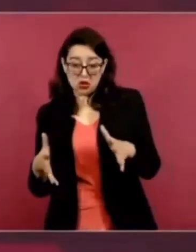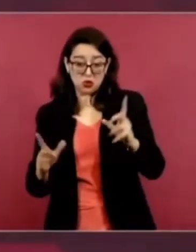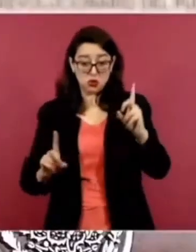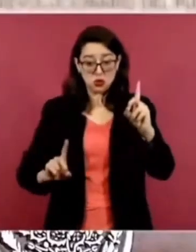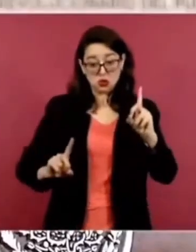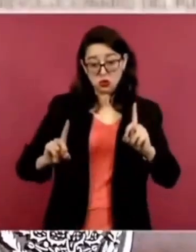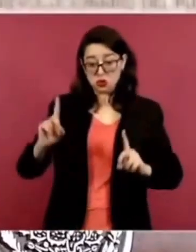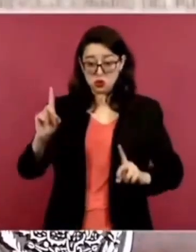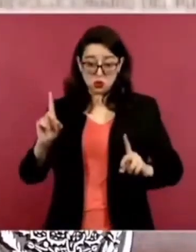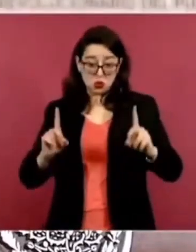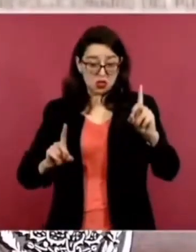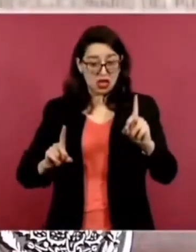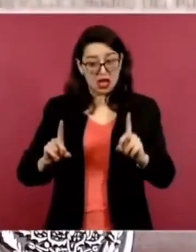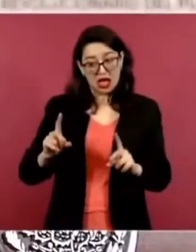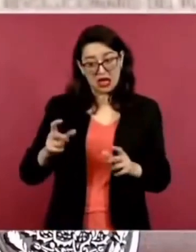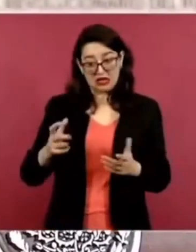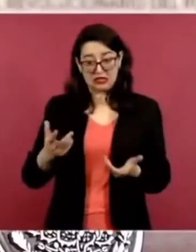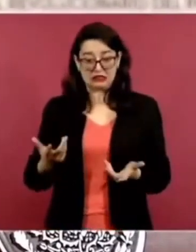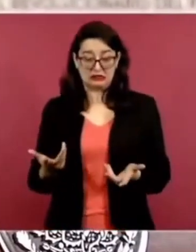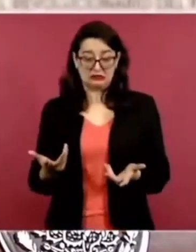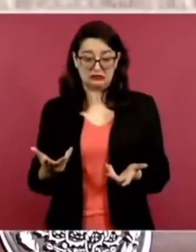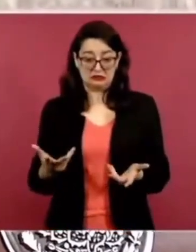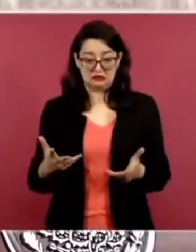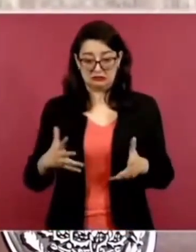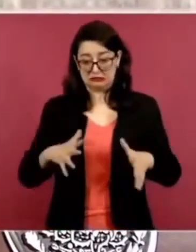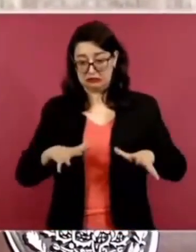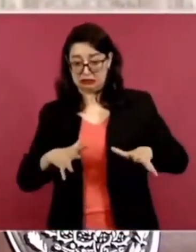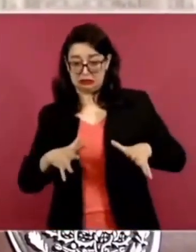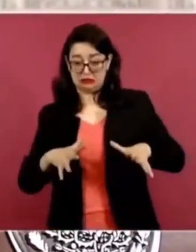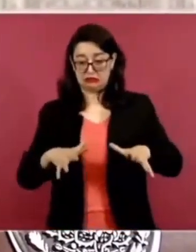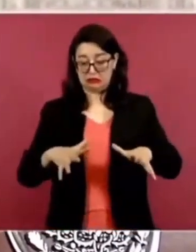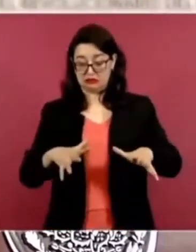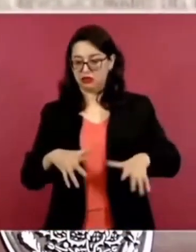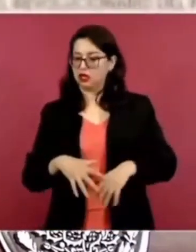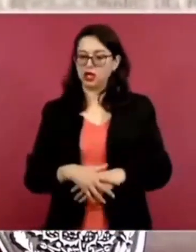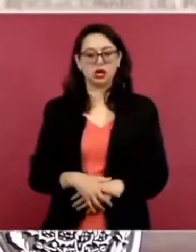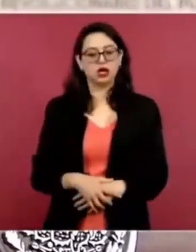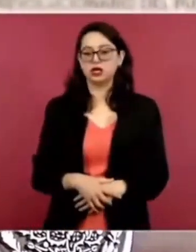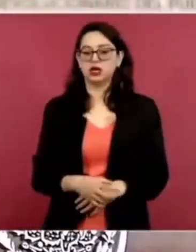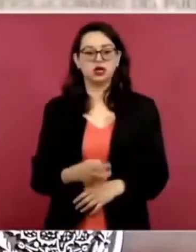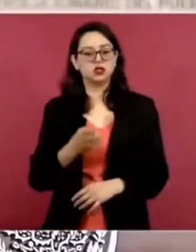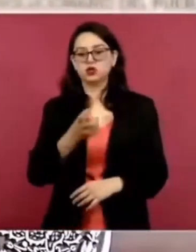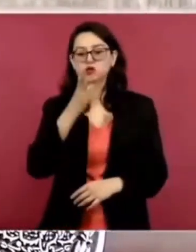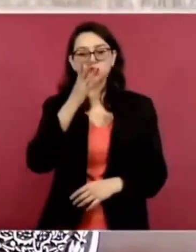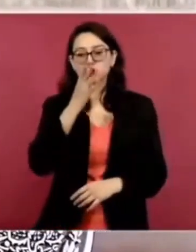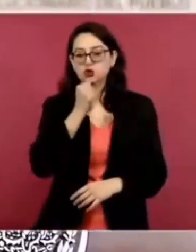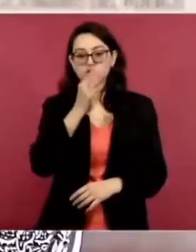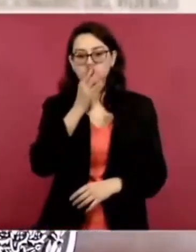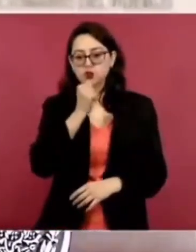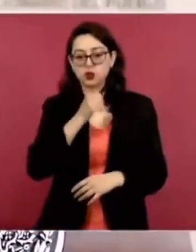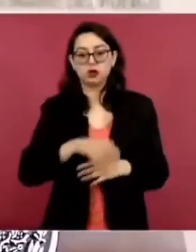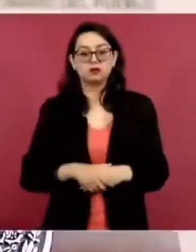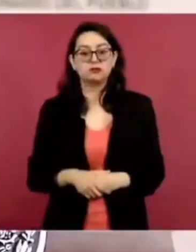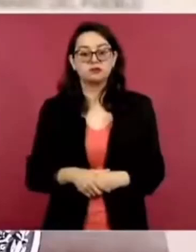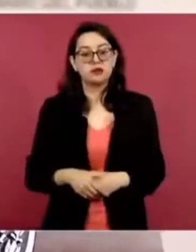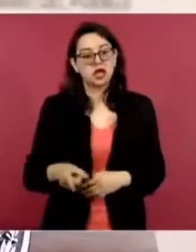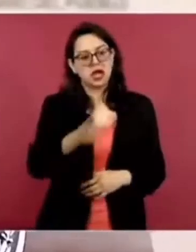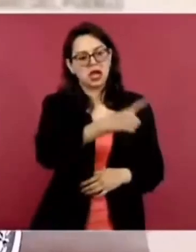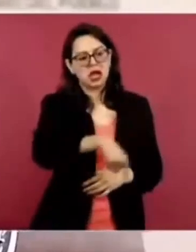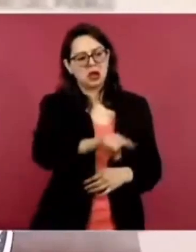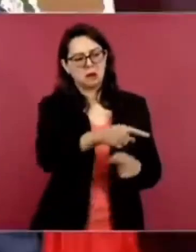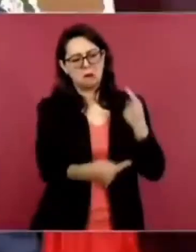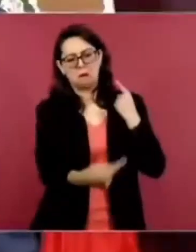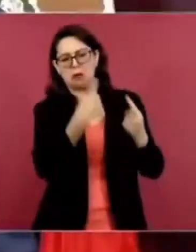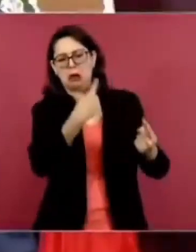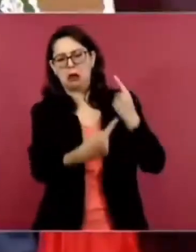A mí me dicen, mi viejito y chocho en las redes,